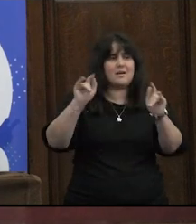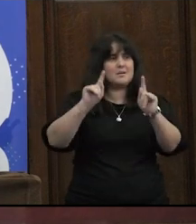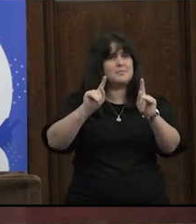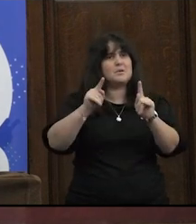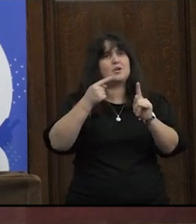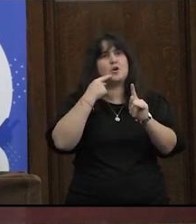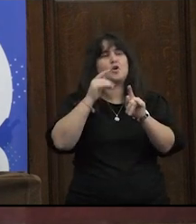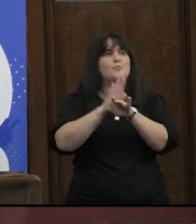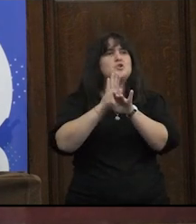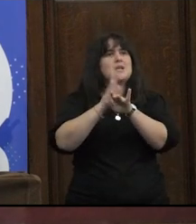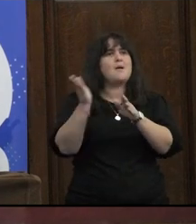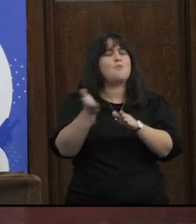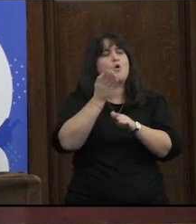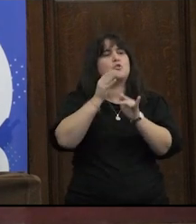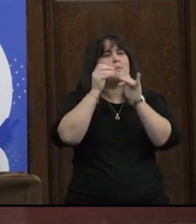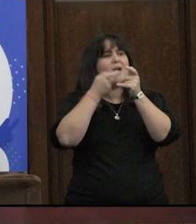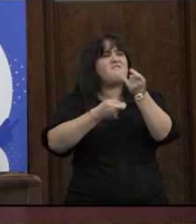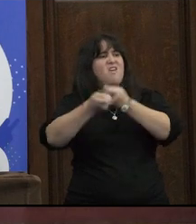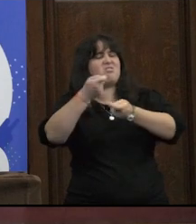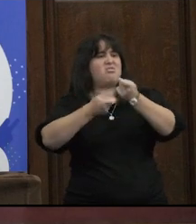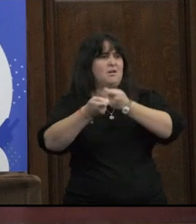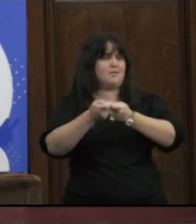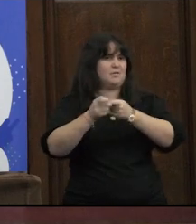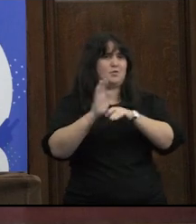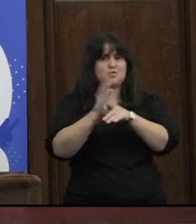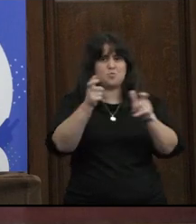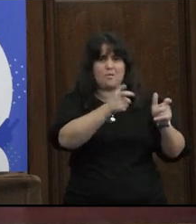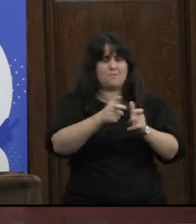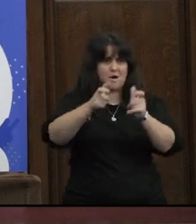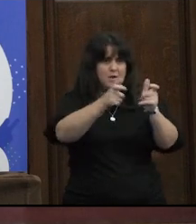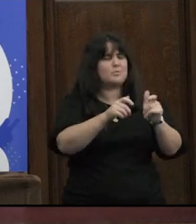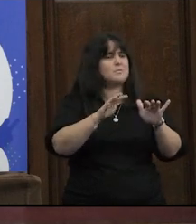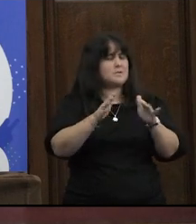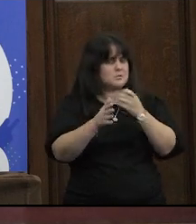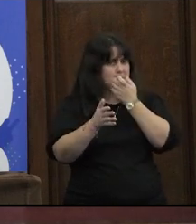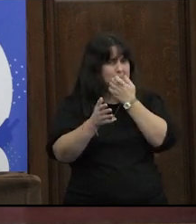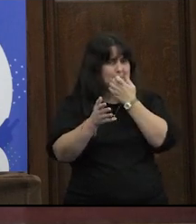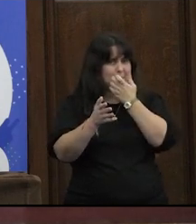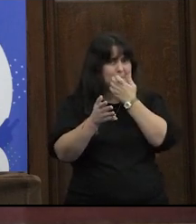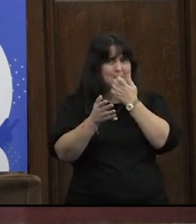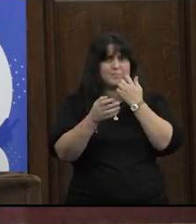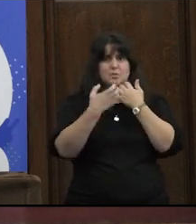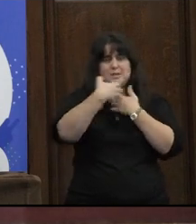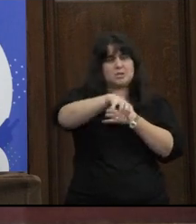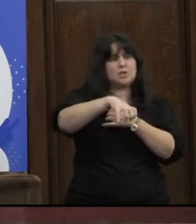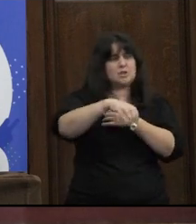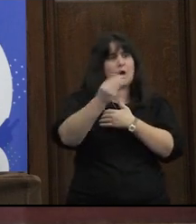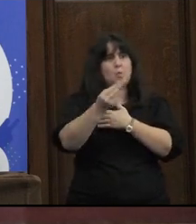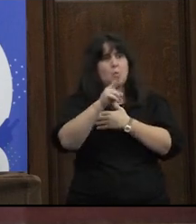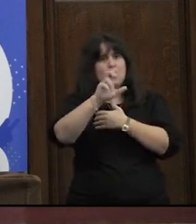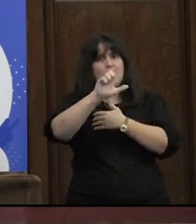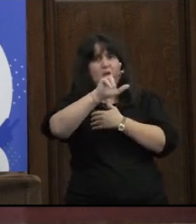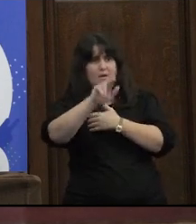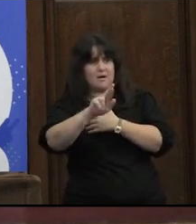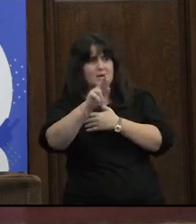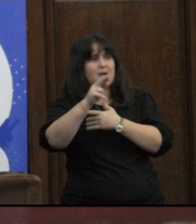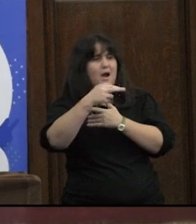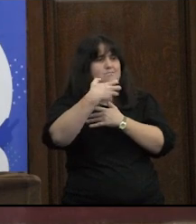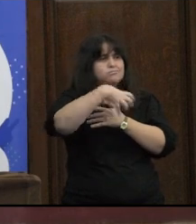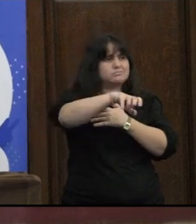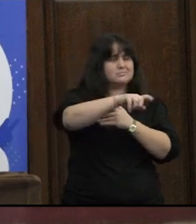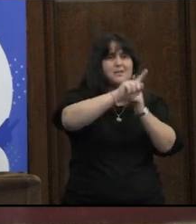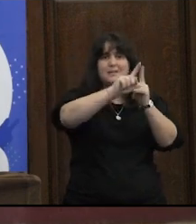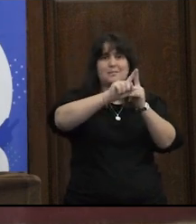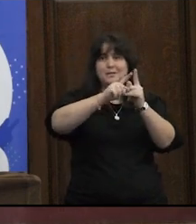mi teoría un producto para la venta en los supermercados porque ¿qué pasó? la categoría queer se transformó en una categoría